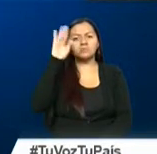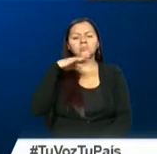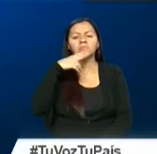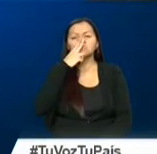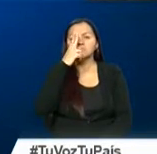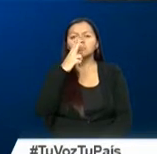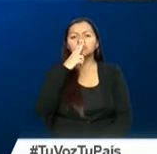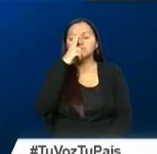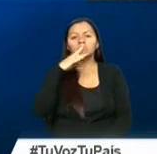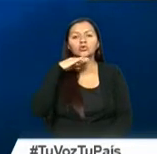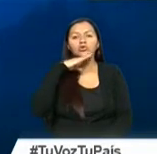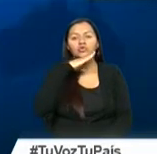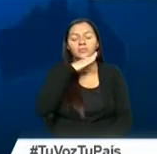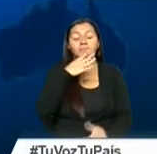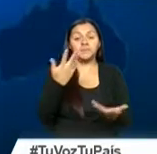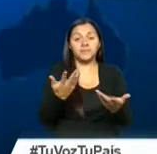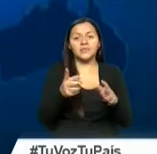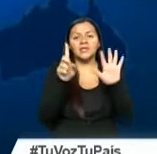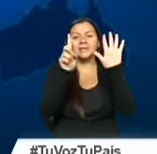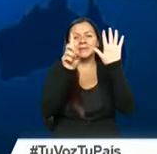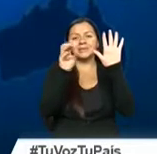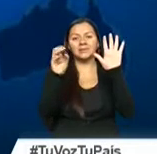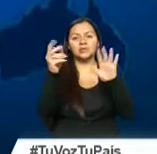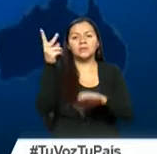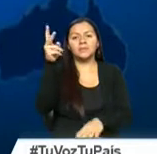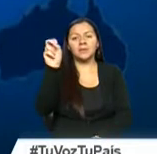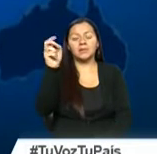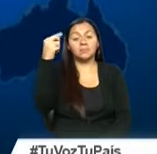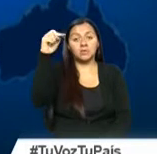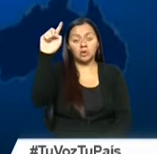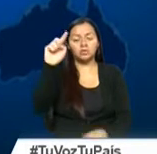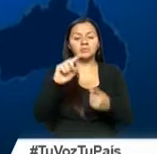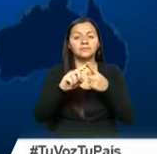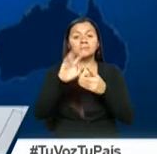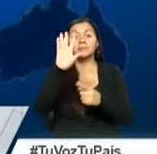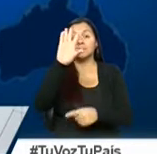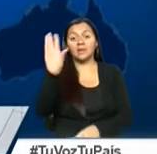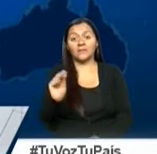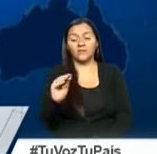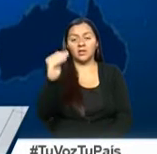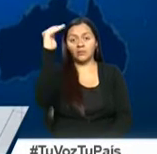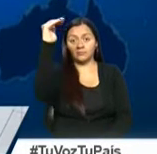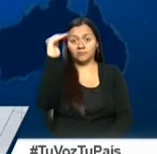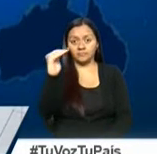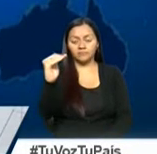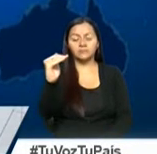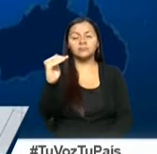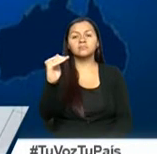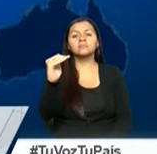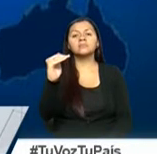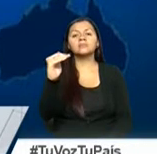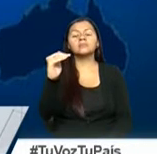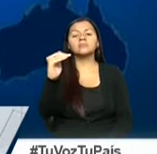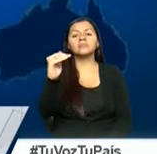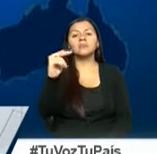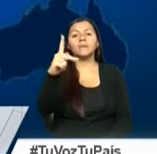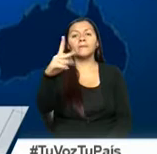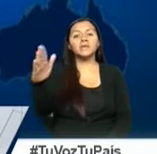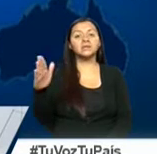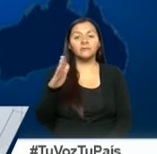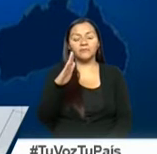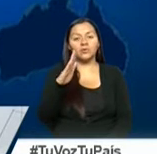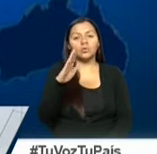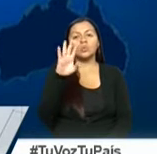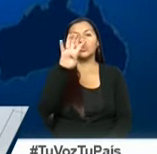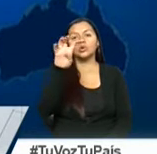con 620 millones, seguido por África con 520 millones y el Pacífico con 450.